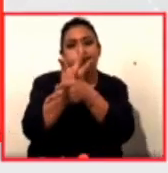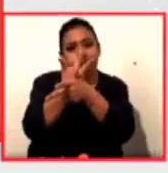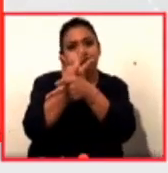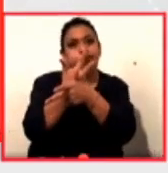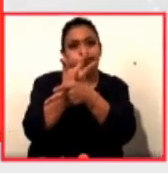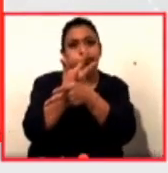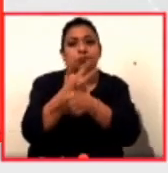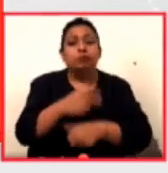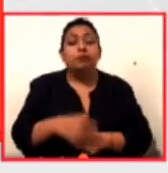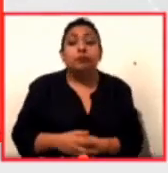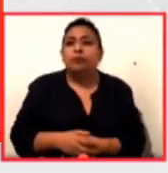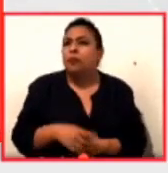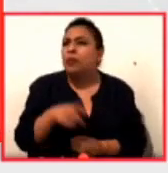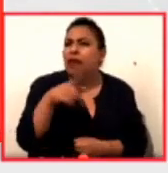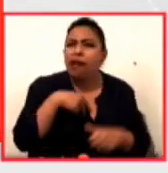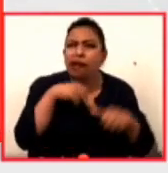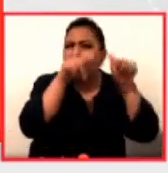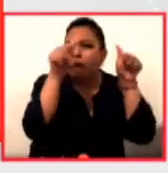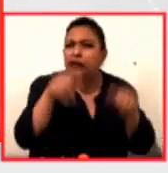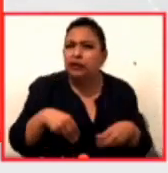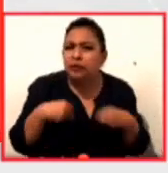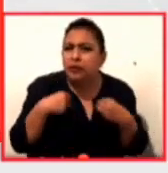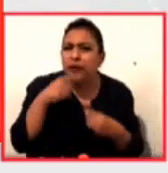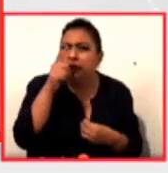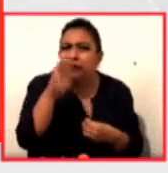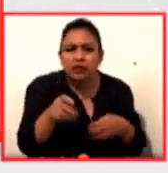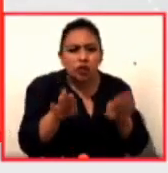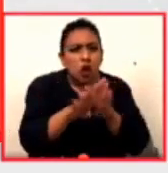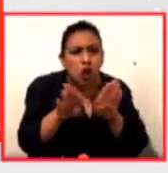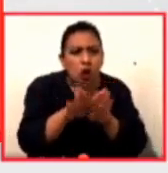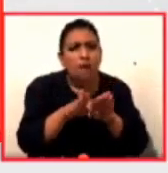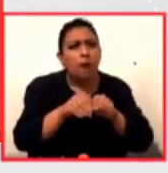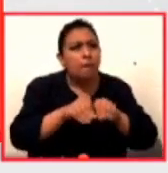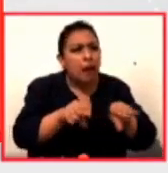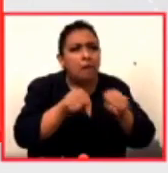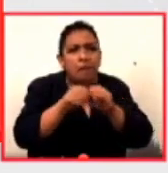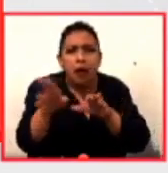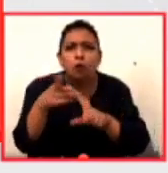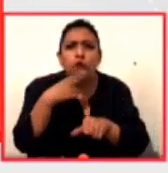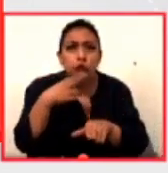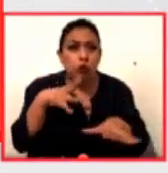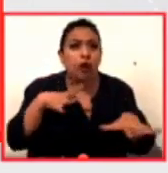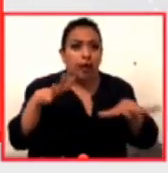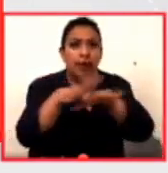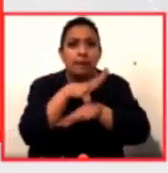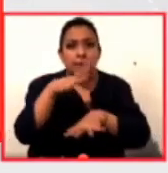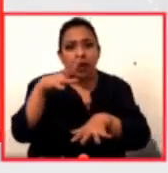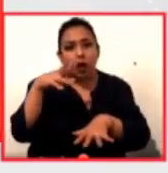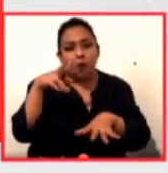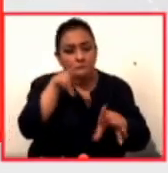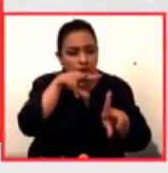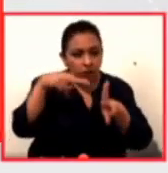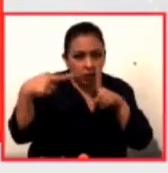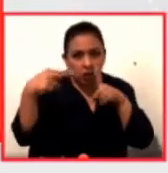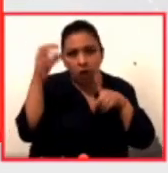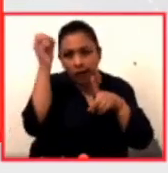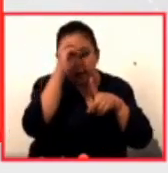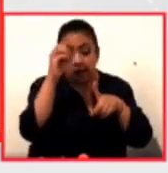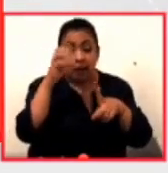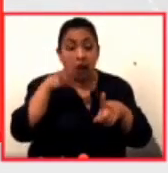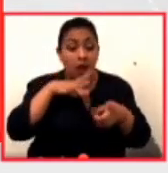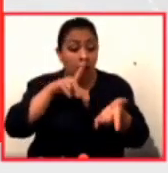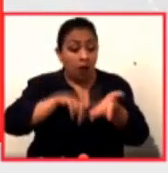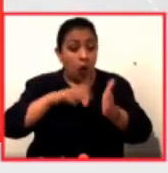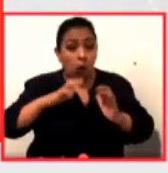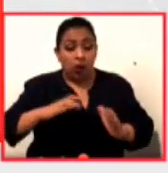¿Qué son las artes vivas? ¿Cómo su creación, distribución y consumo pueden cambiar paradigmas? En un contexto donde el cuerpo es sometido a